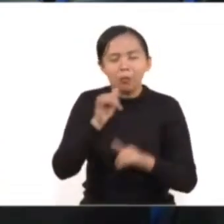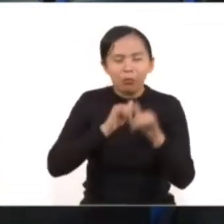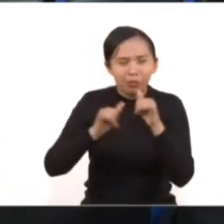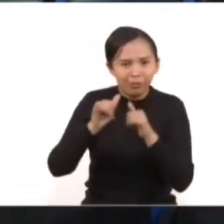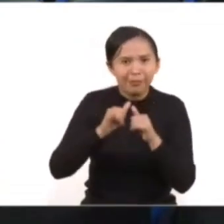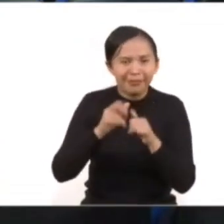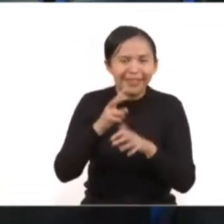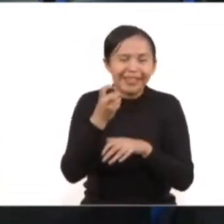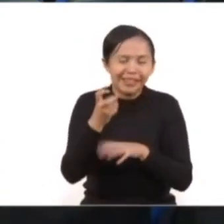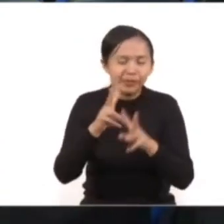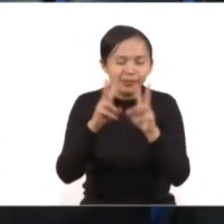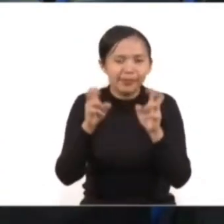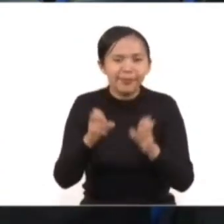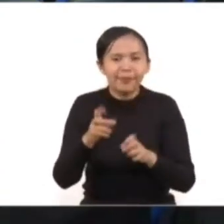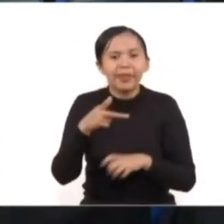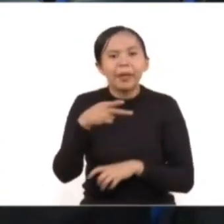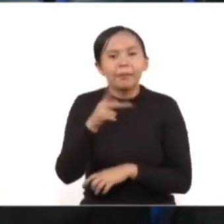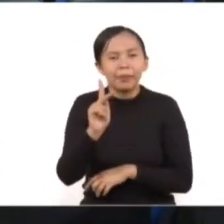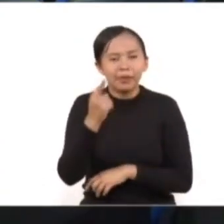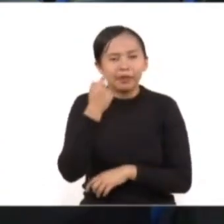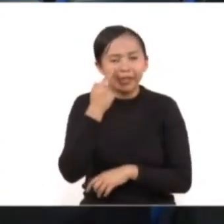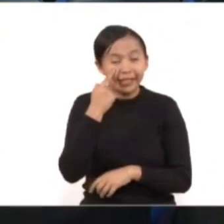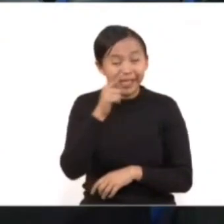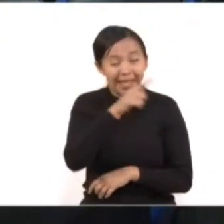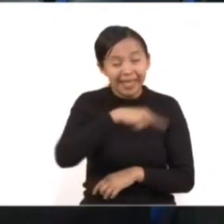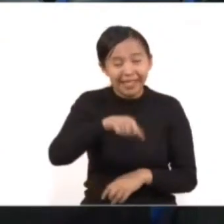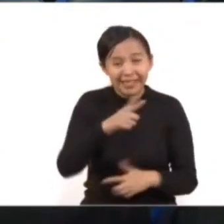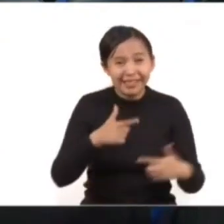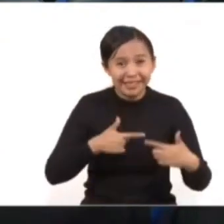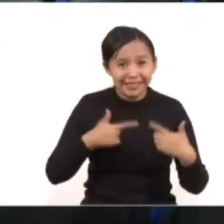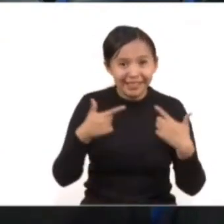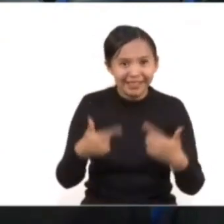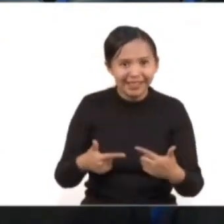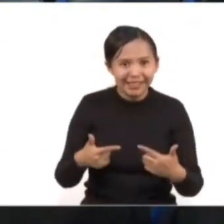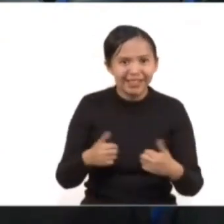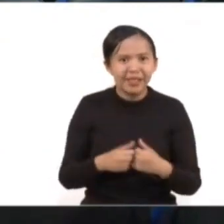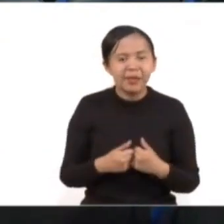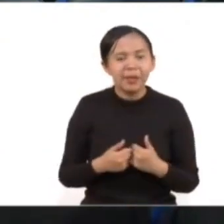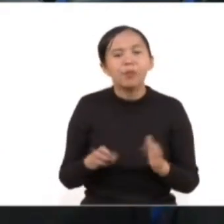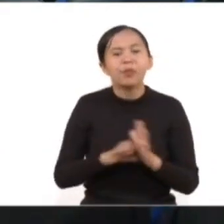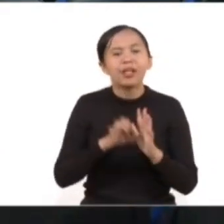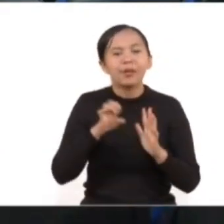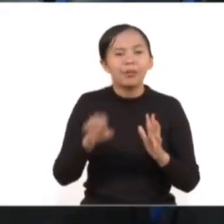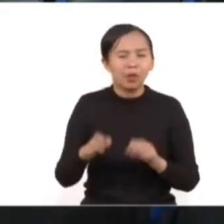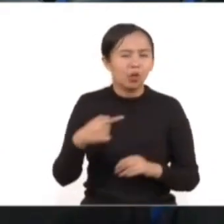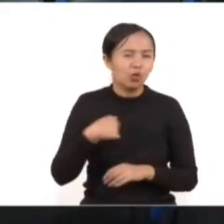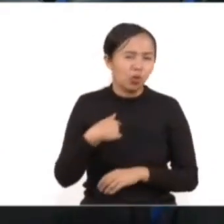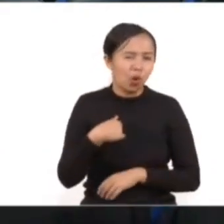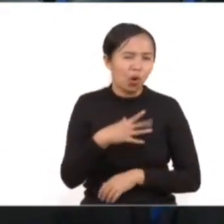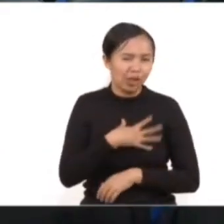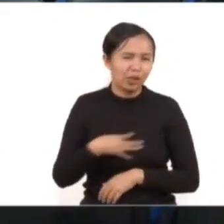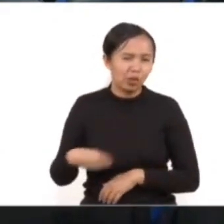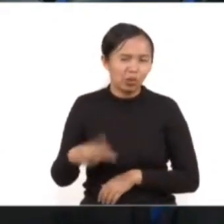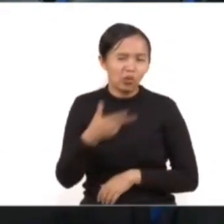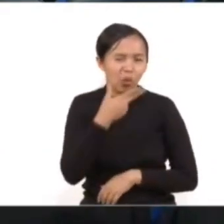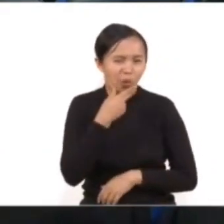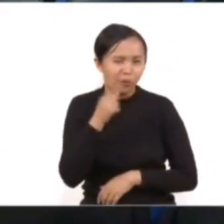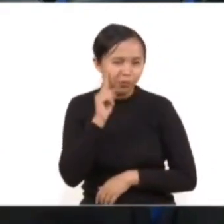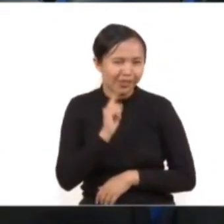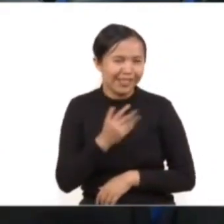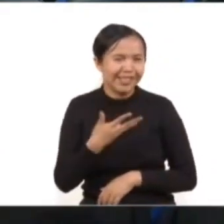Pero si lo vemos en positivo, es una generación y muchas de quienes estamos aquí… Bueno, yo tengo hijos e hijas